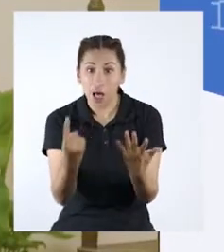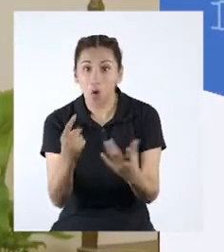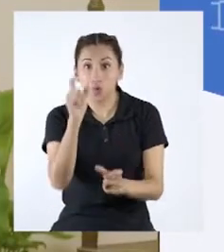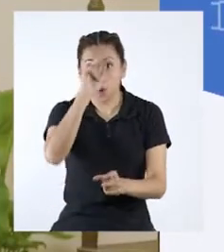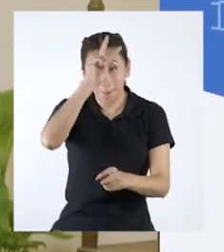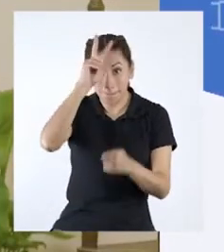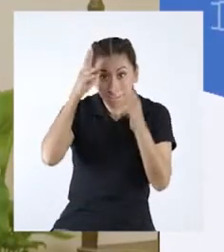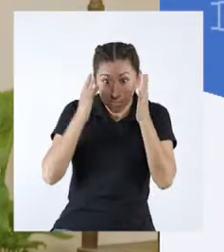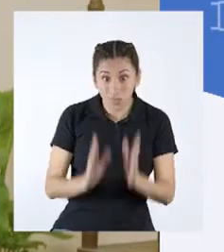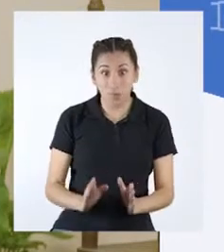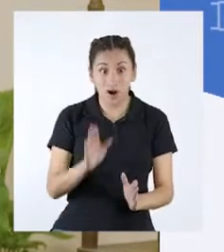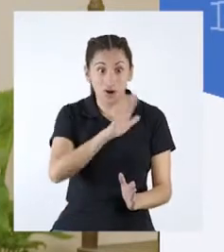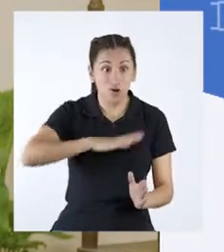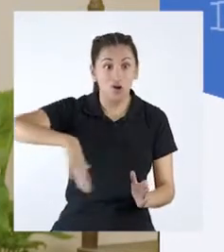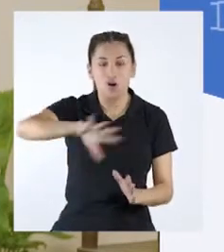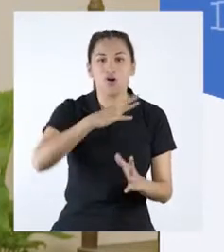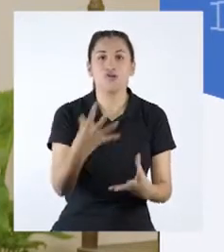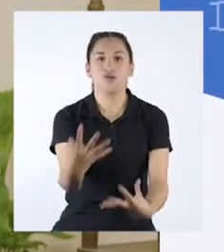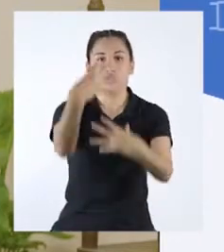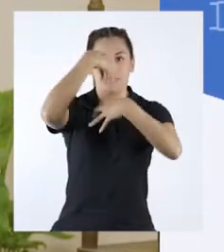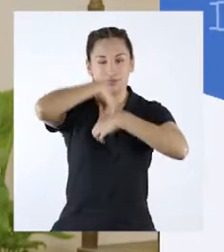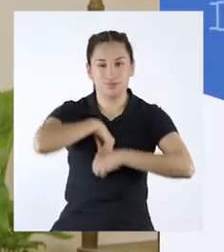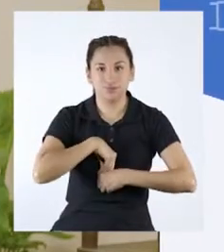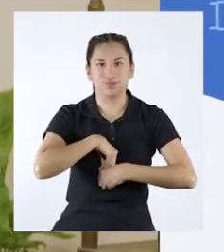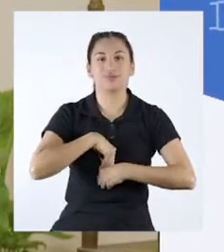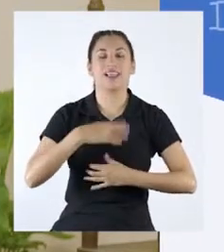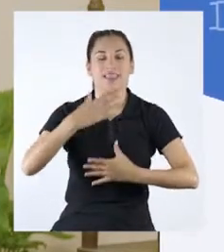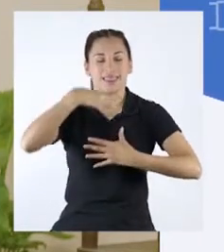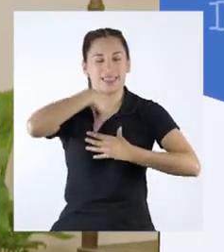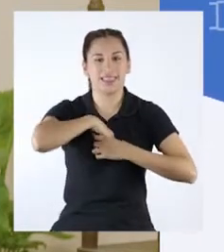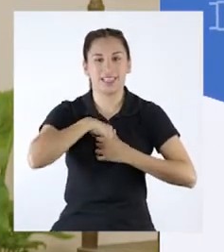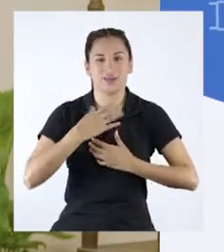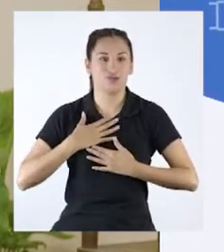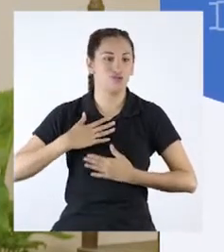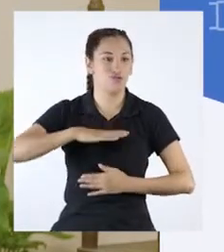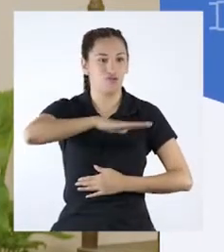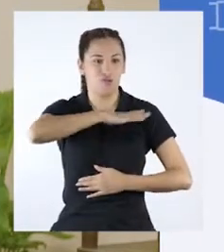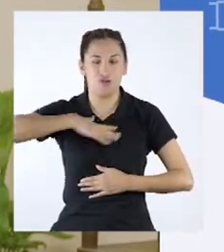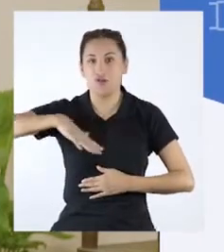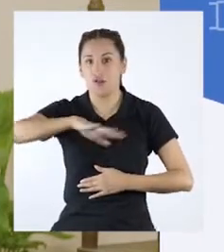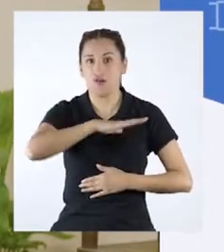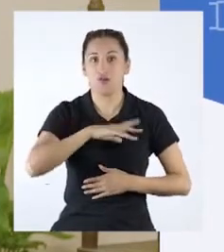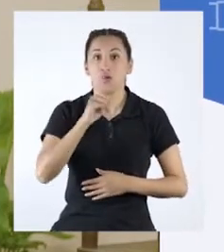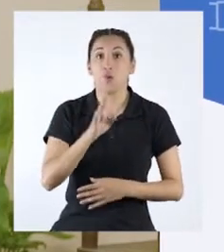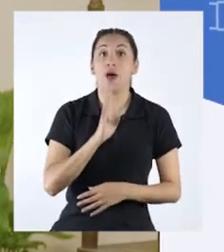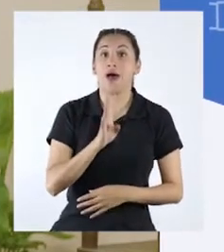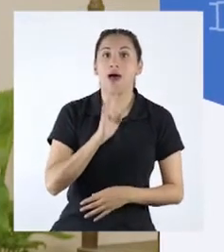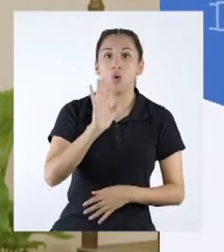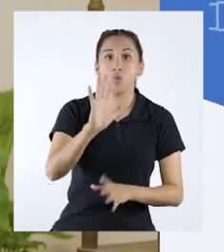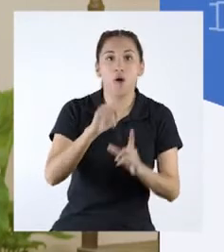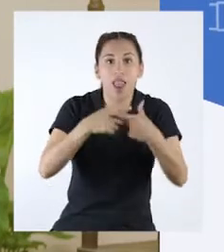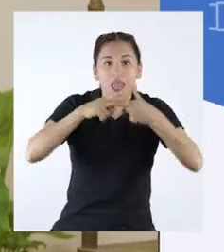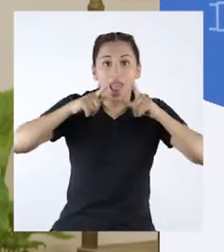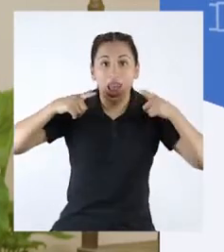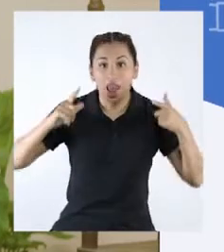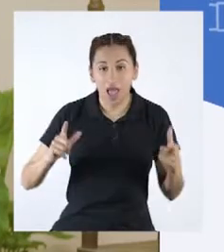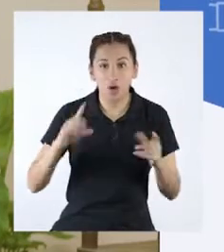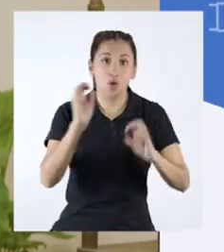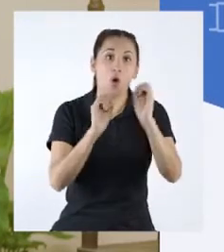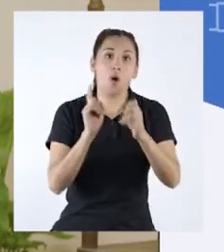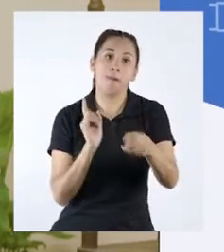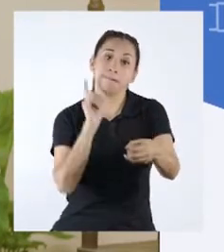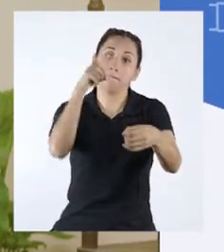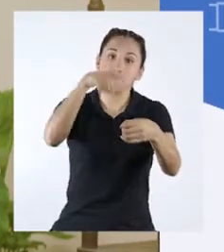peruanas y los peruanos llevamos parte del patrimonio dentro de nosotros. Si hablamos una lengua originaria